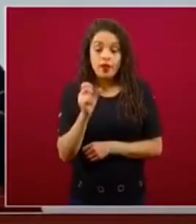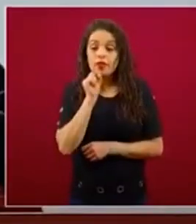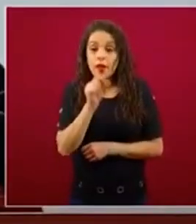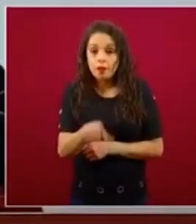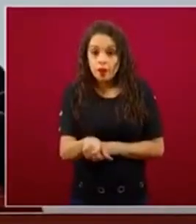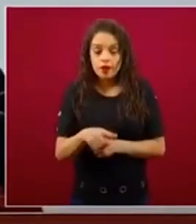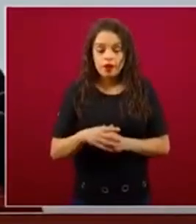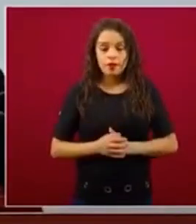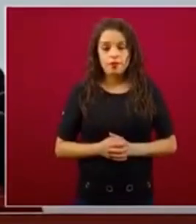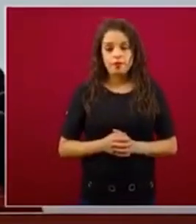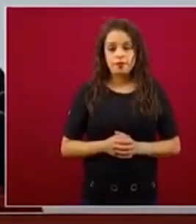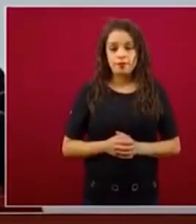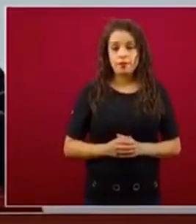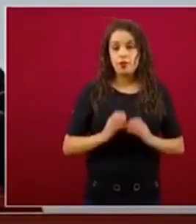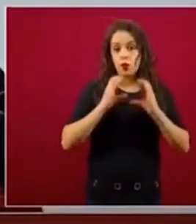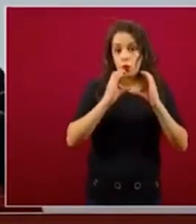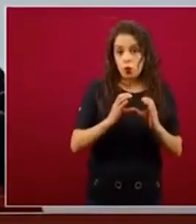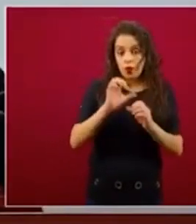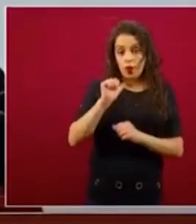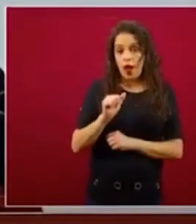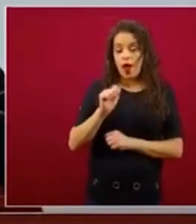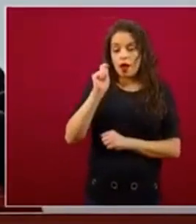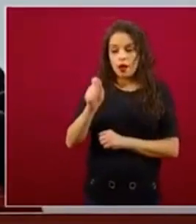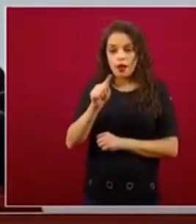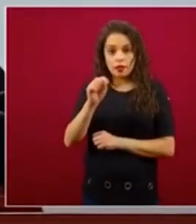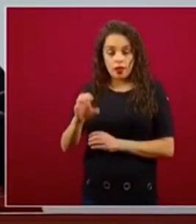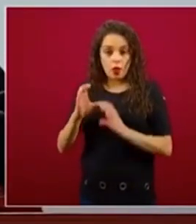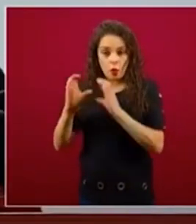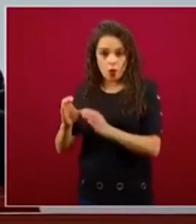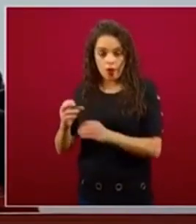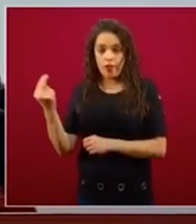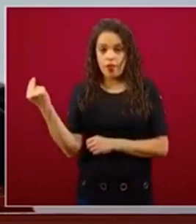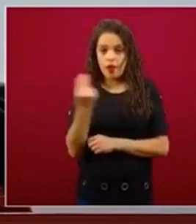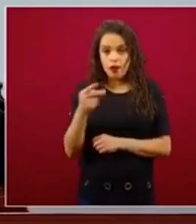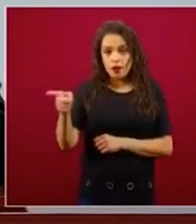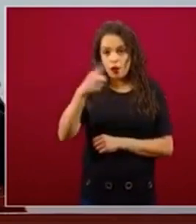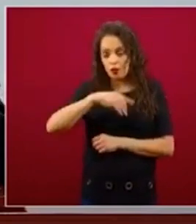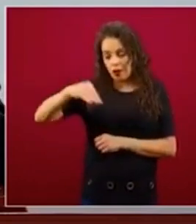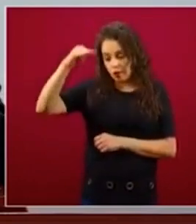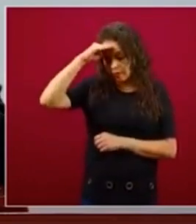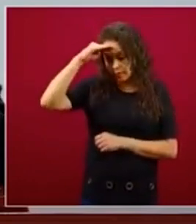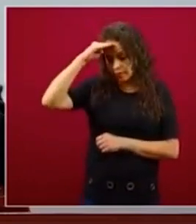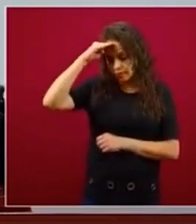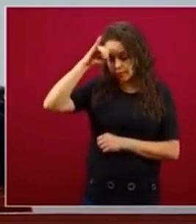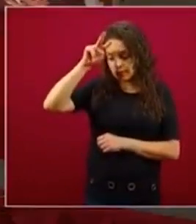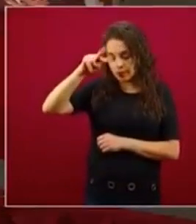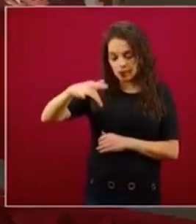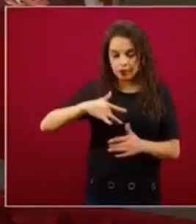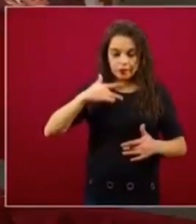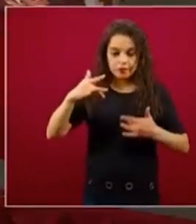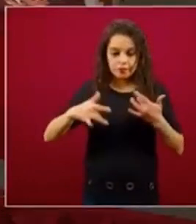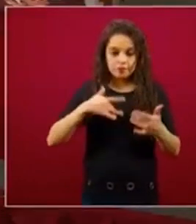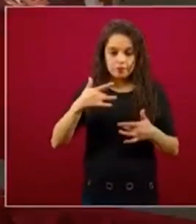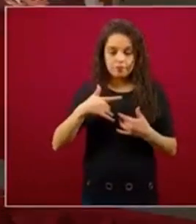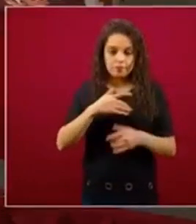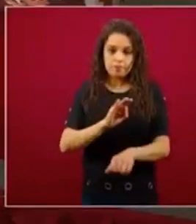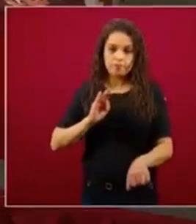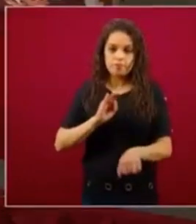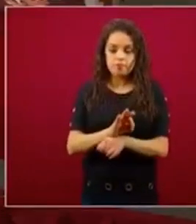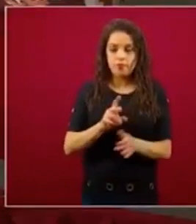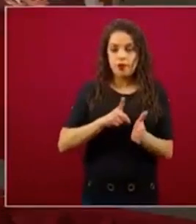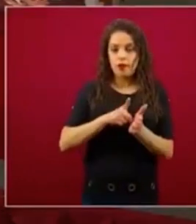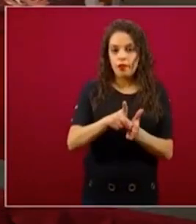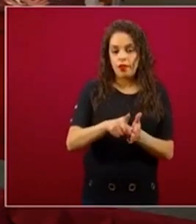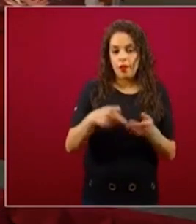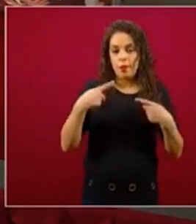Cuida a quien te cuida, busca sensibilizar a las personas empleadoras para que protejan los derechos de las trabajadoras